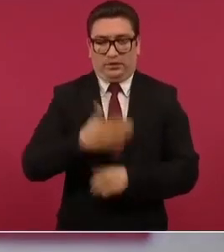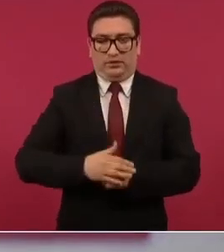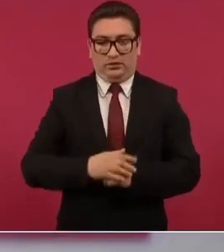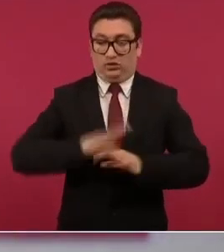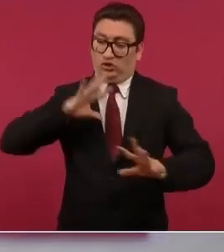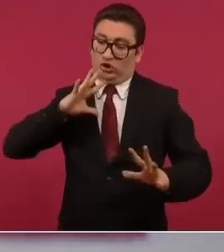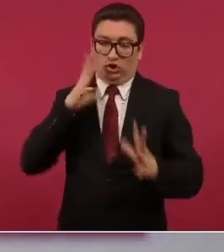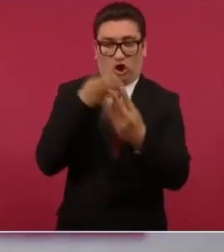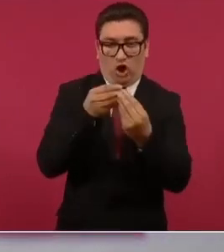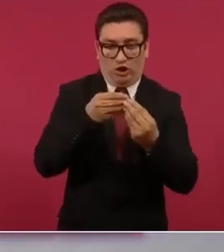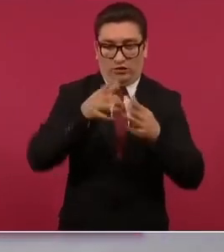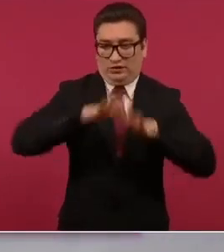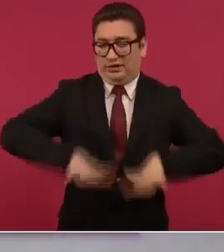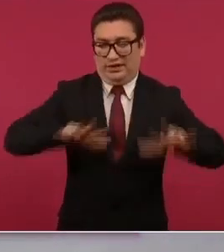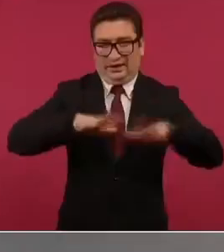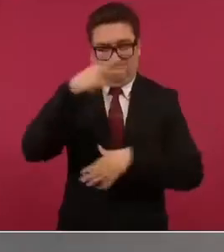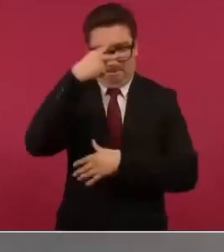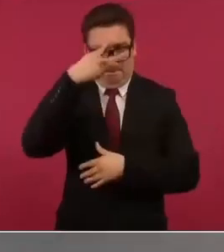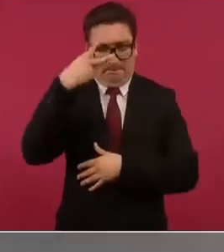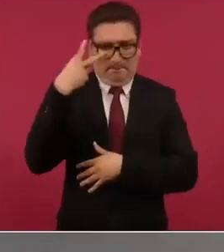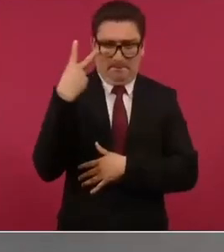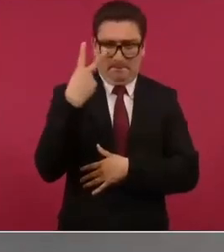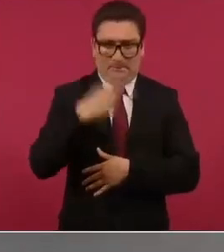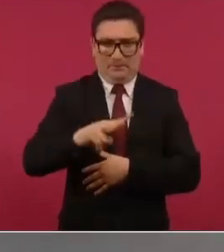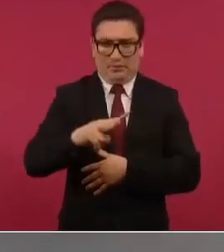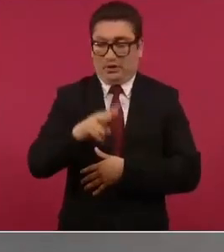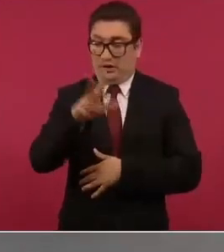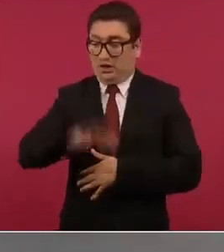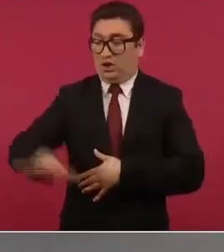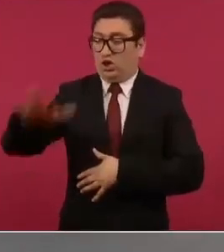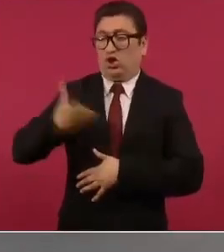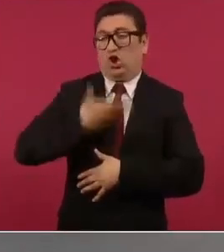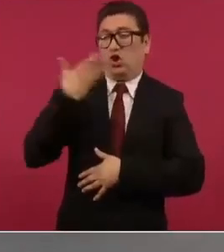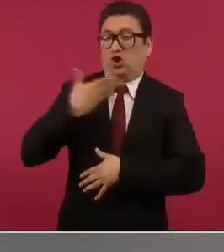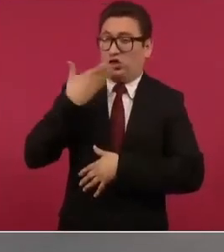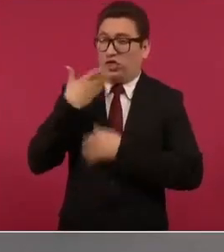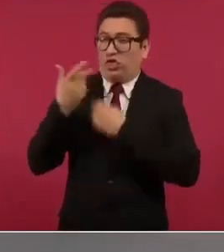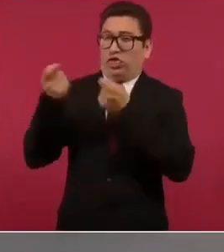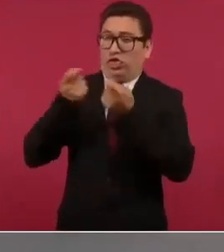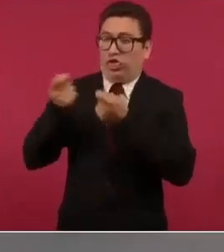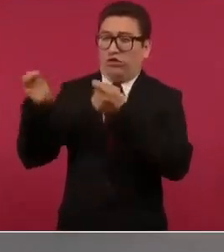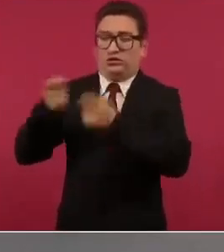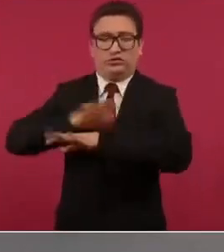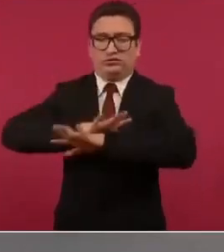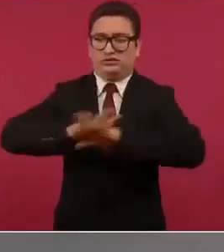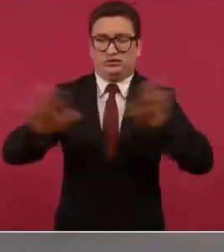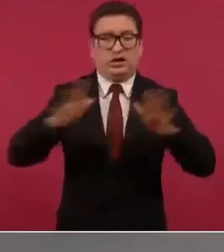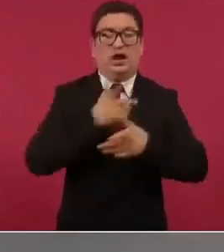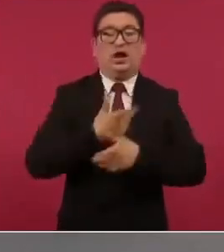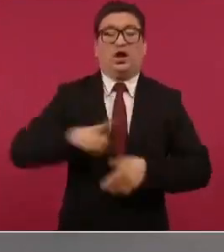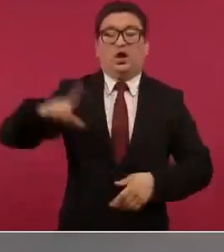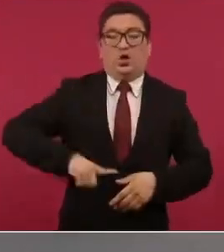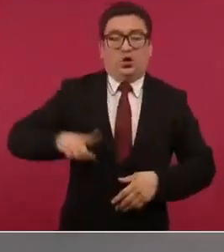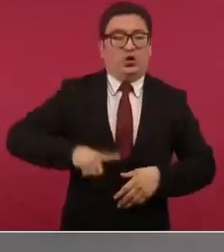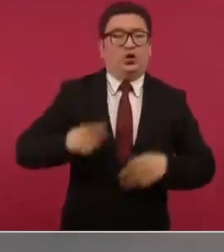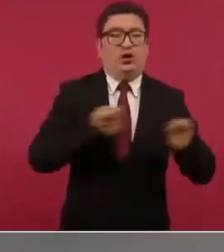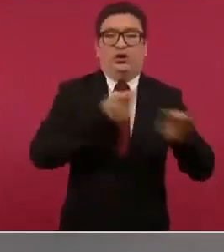en México ya no domina la oligarquía sino que existe un gobierno democrático